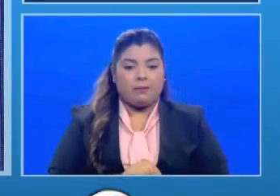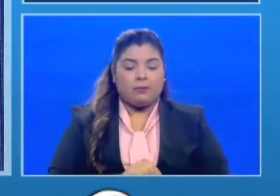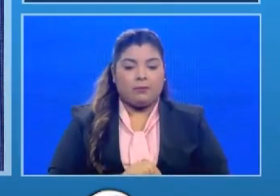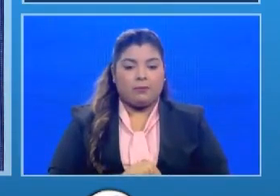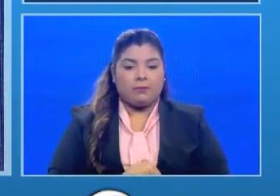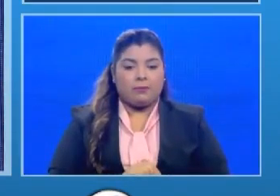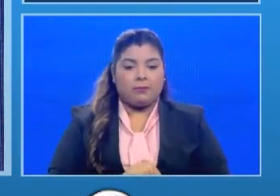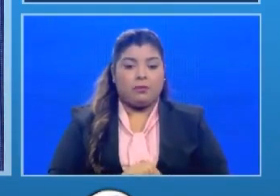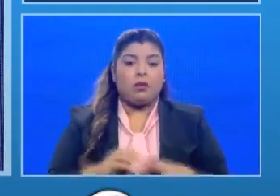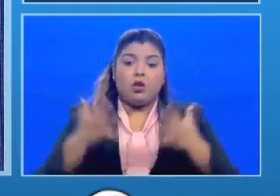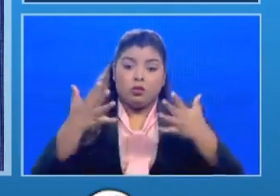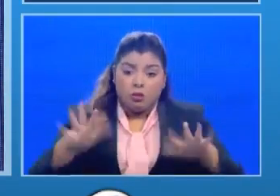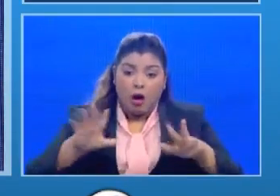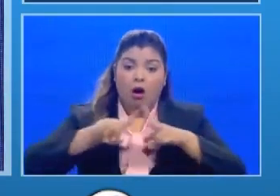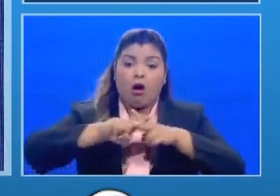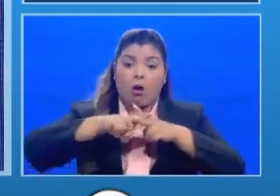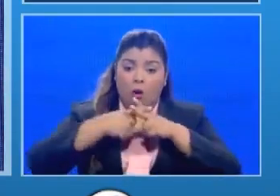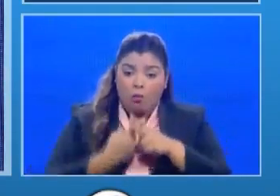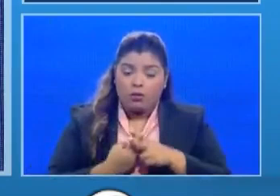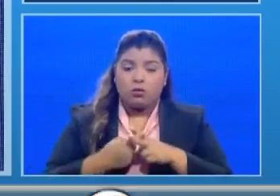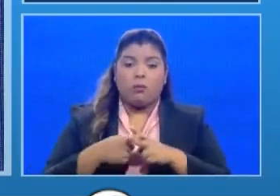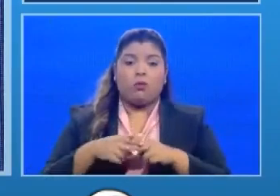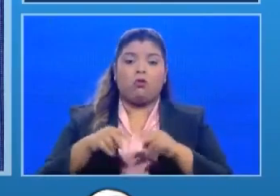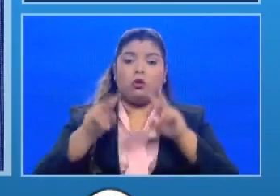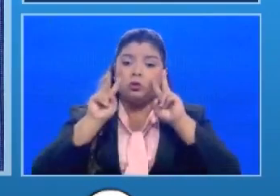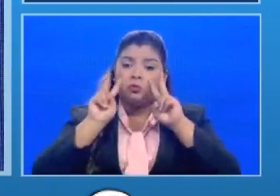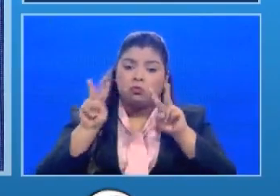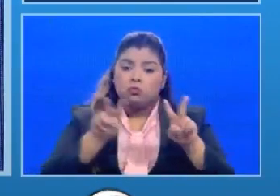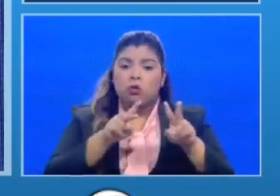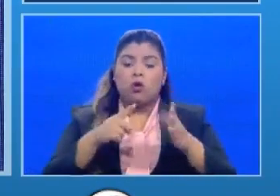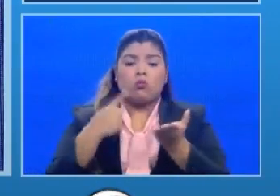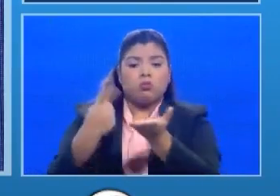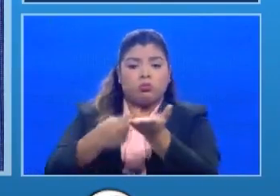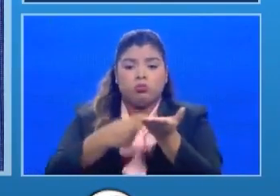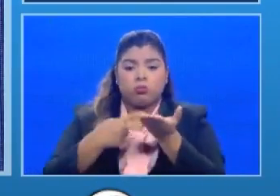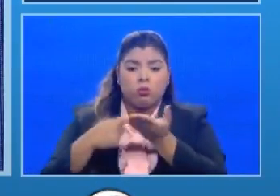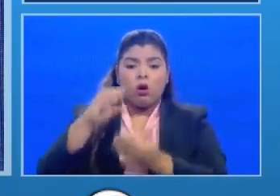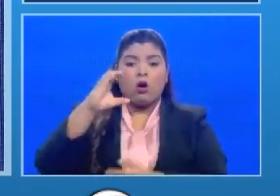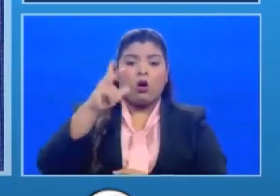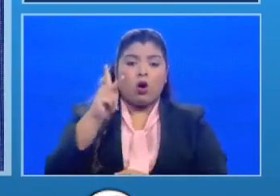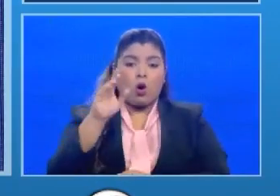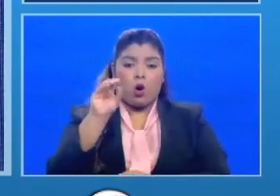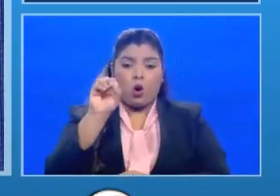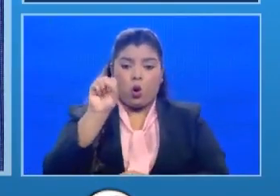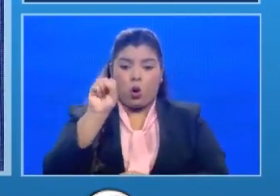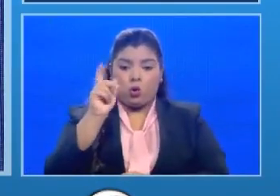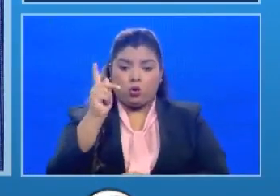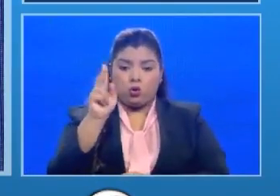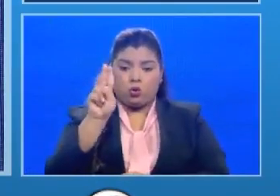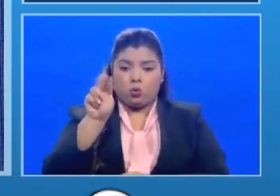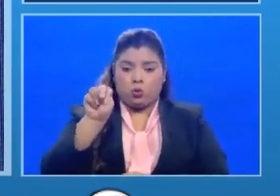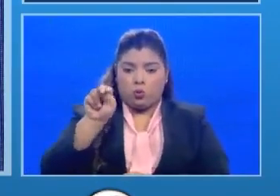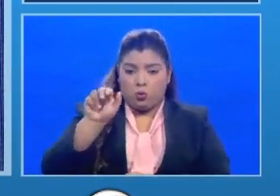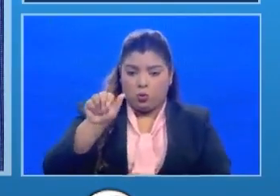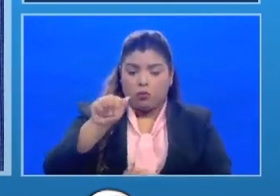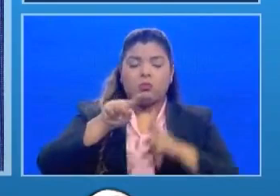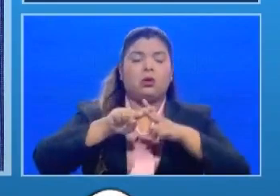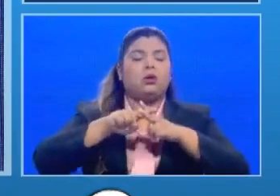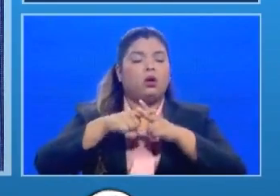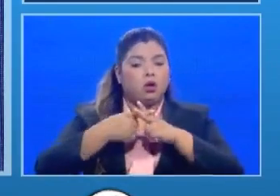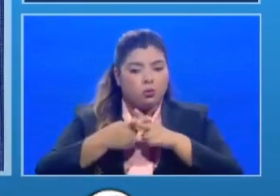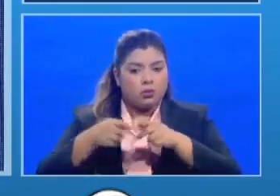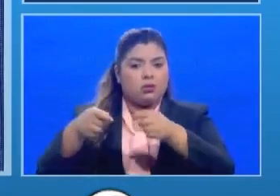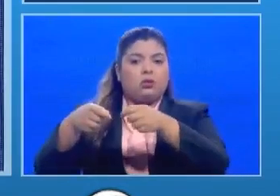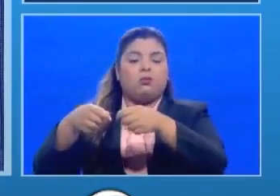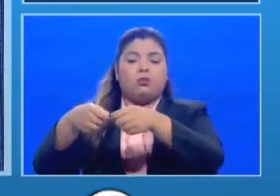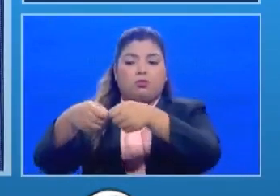ya hemos comenzado a implementarla comenzamos con Coscuna en donde se comenzó a implementar y dentro de la